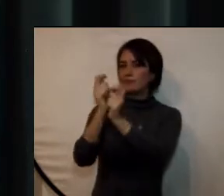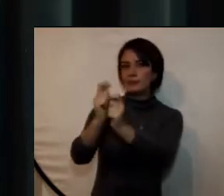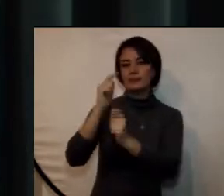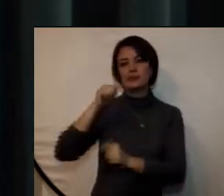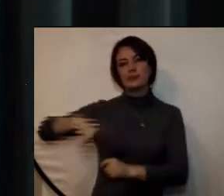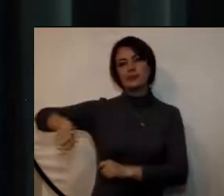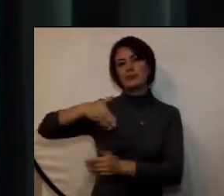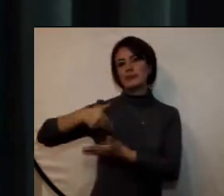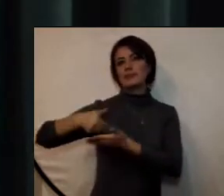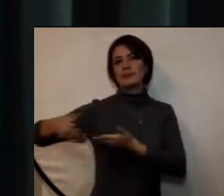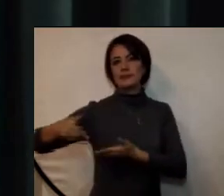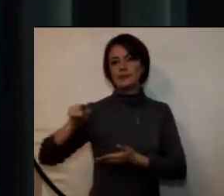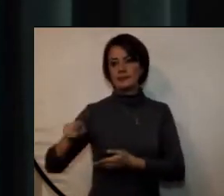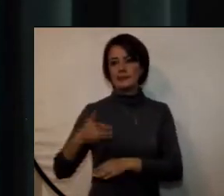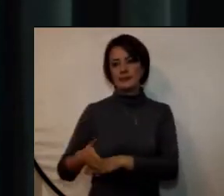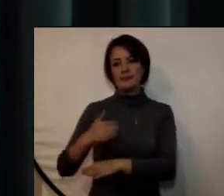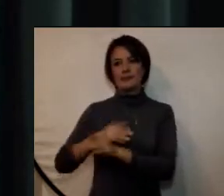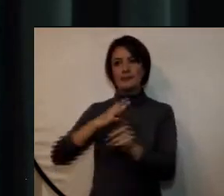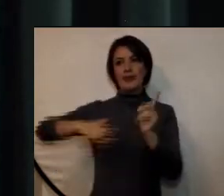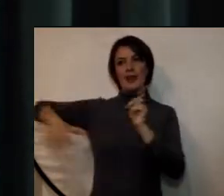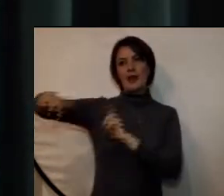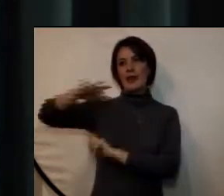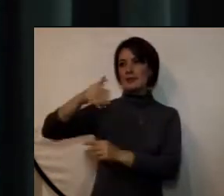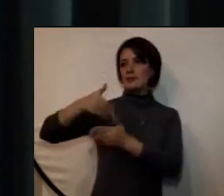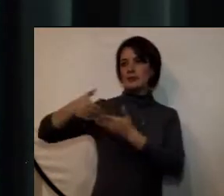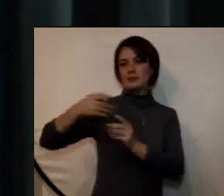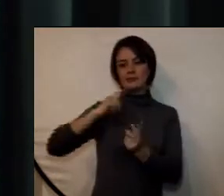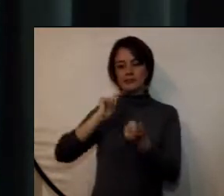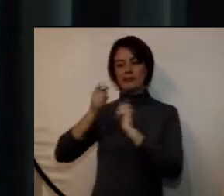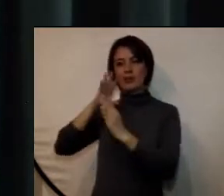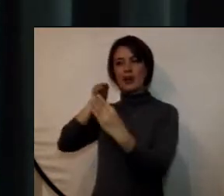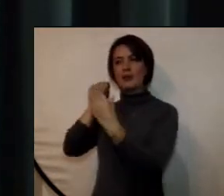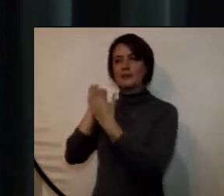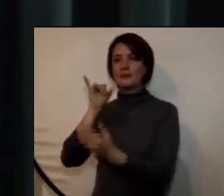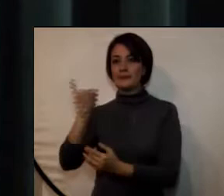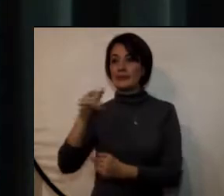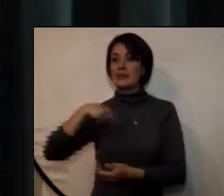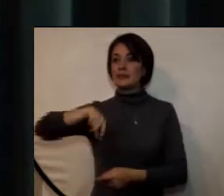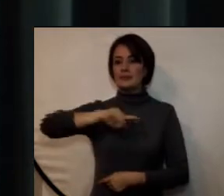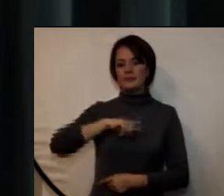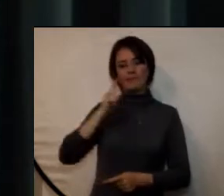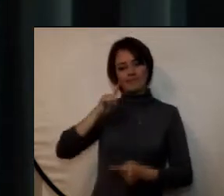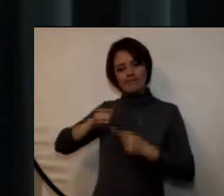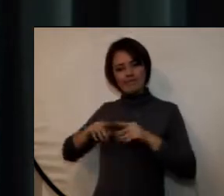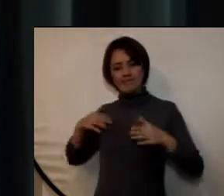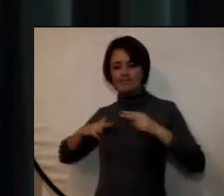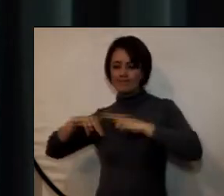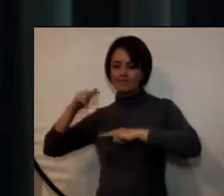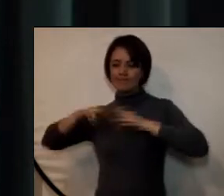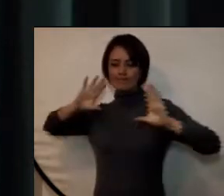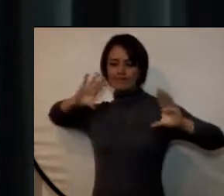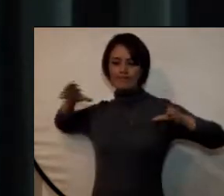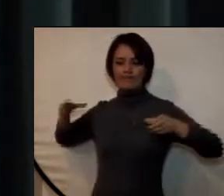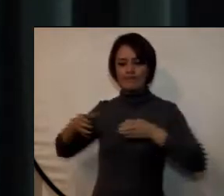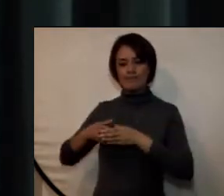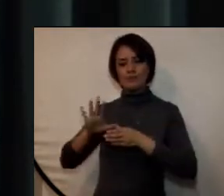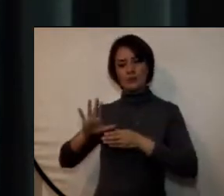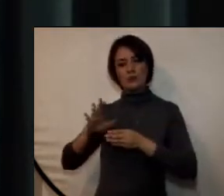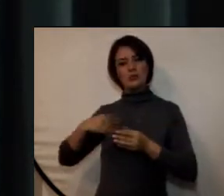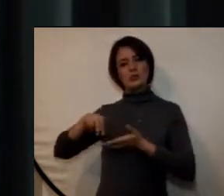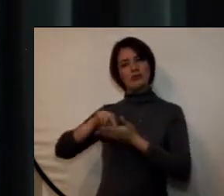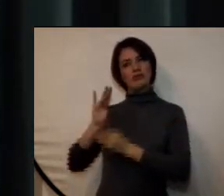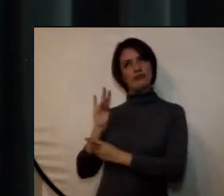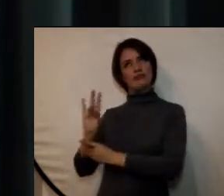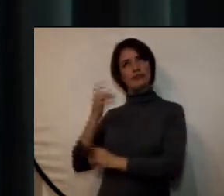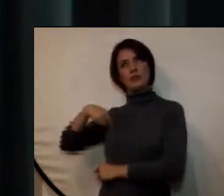exigidas desde el entorno, lo cual nos ha llevado a ir consolidando la estructura de un modelo propio de